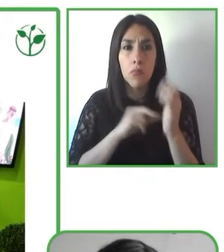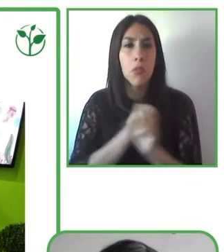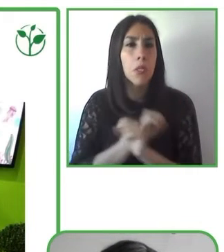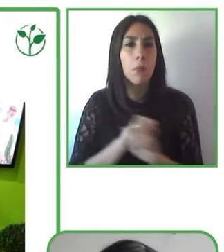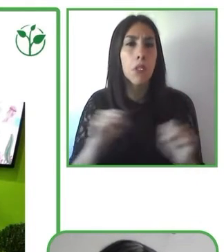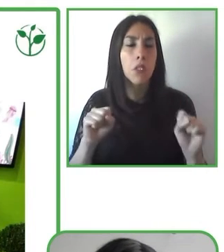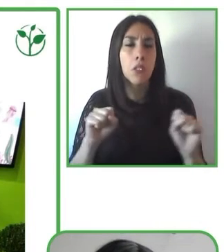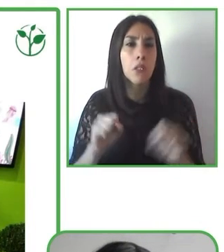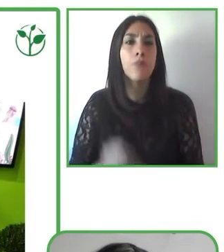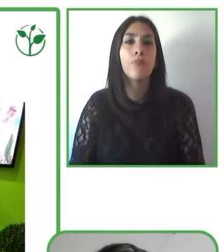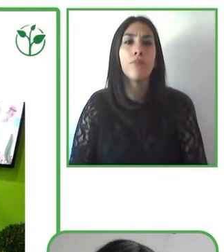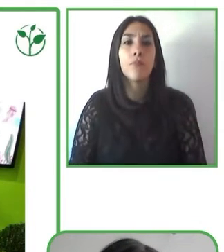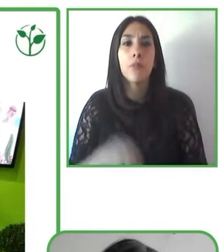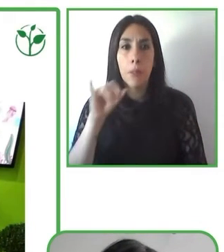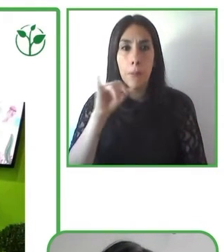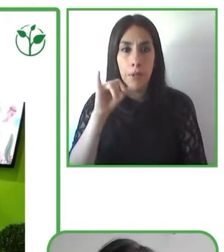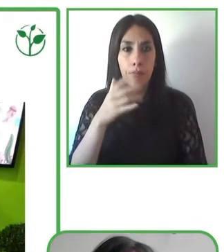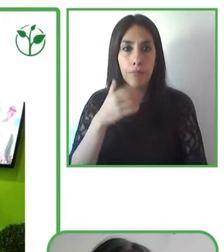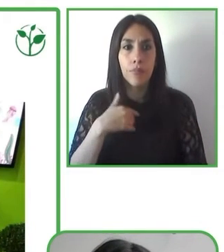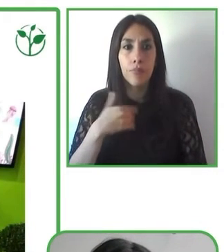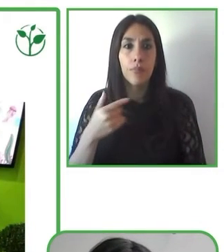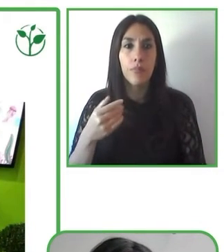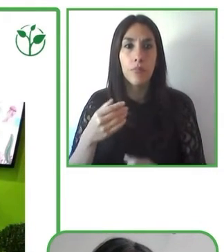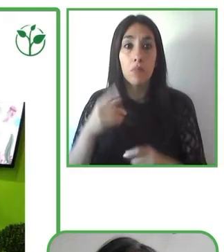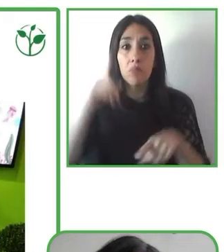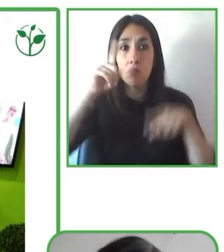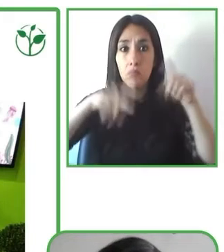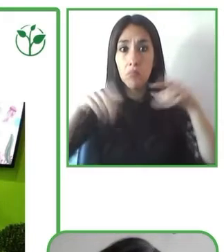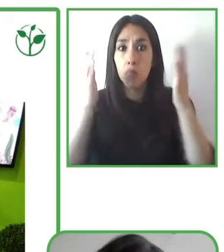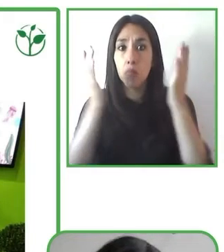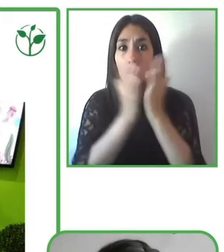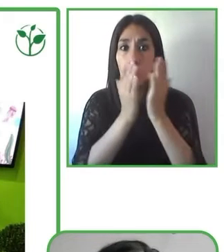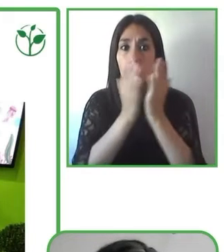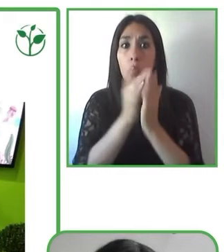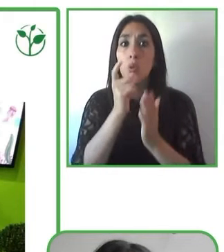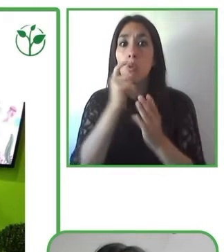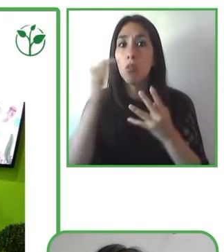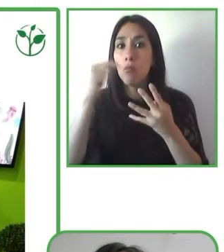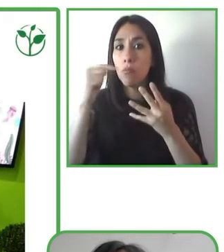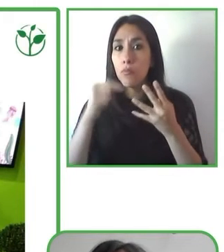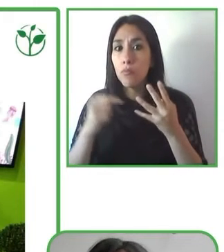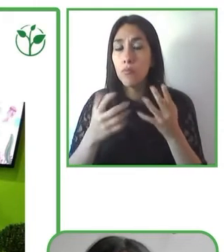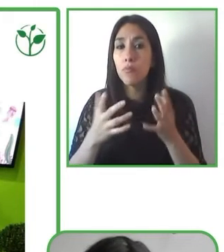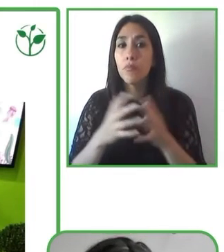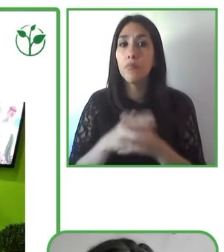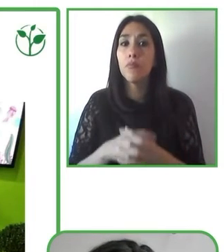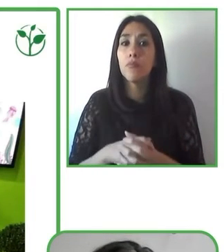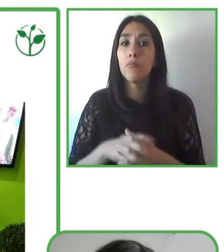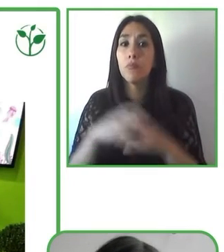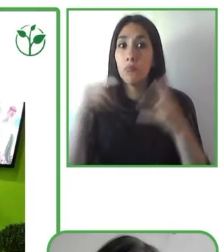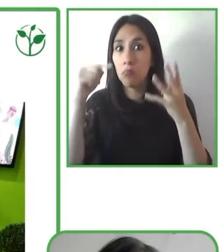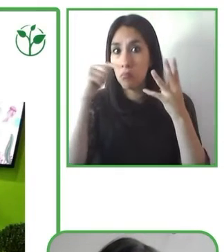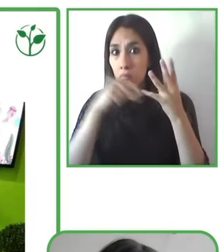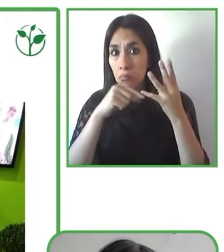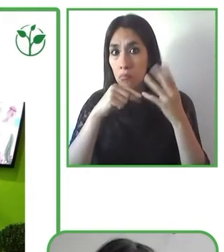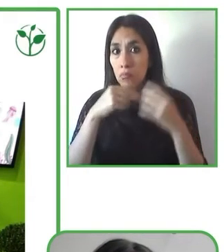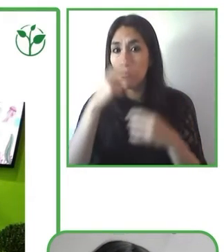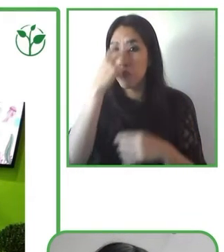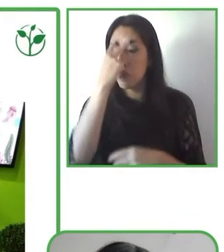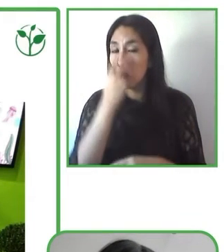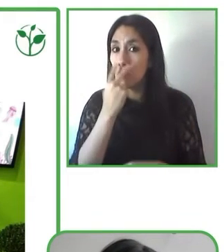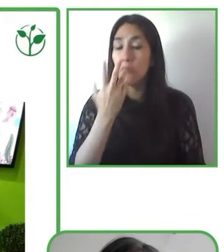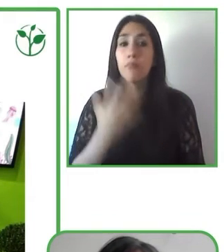ejemplo, tenían materiales, generalmente eran para los ciegos, no que no tienen que tener, pero